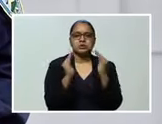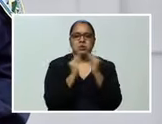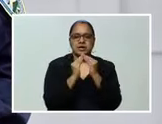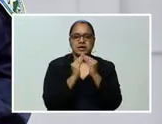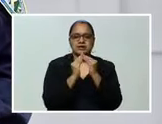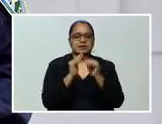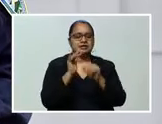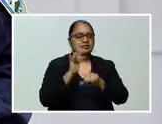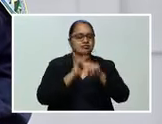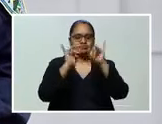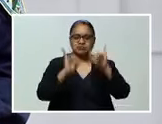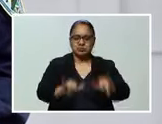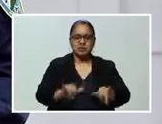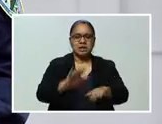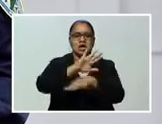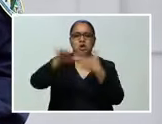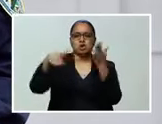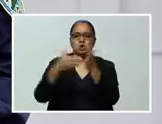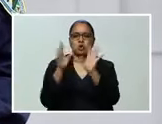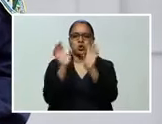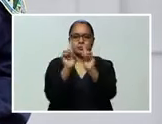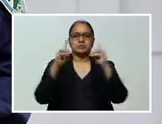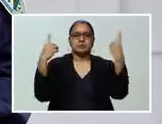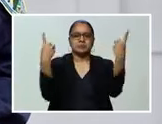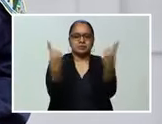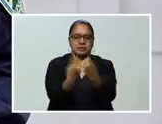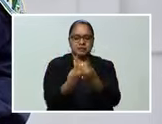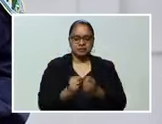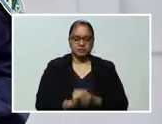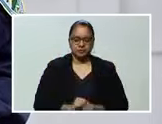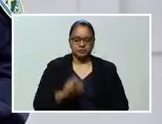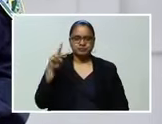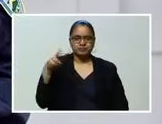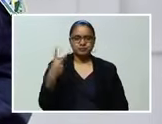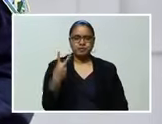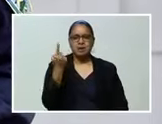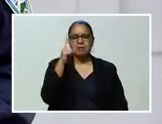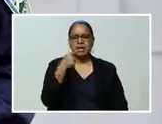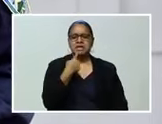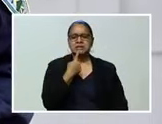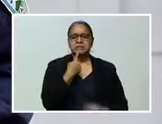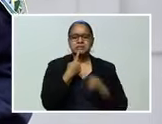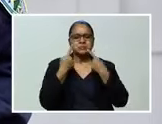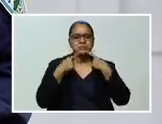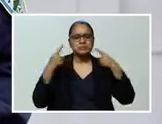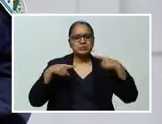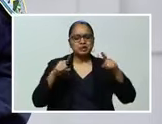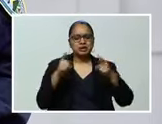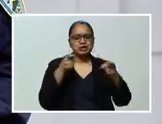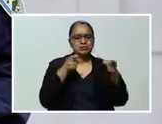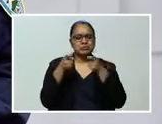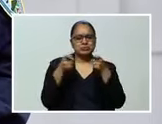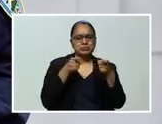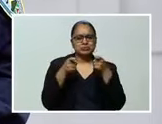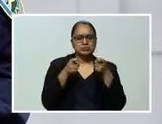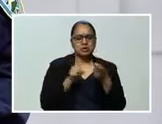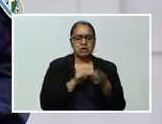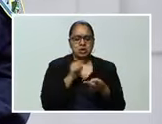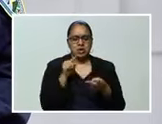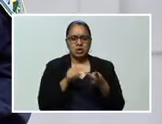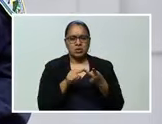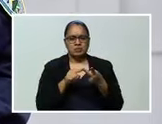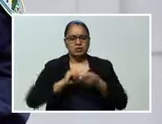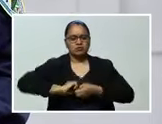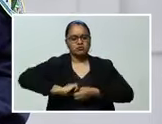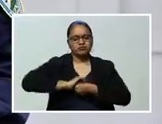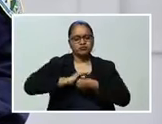en todo el departamento. Segundo, para lograr un mayor control preventivo de contagio COVID